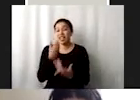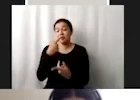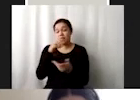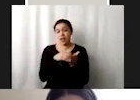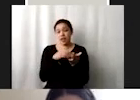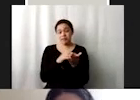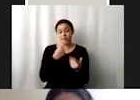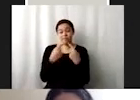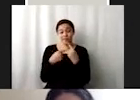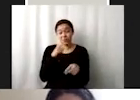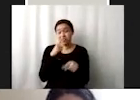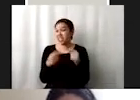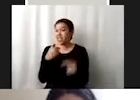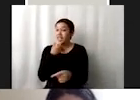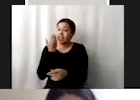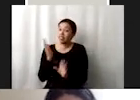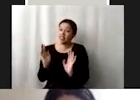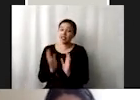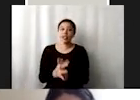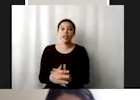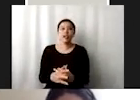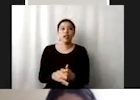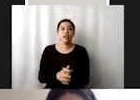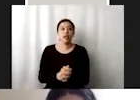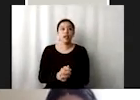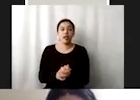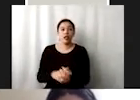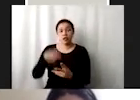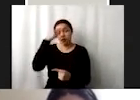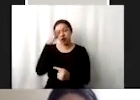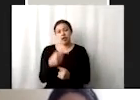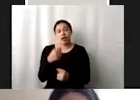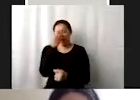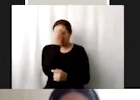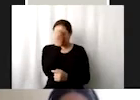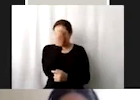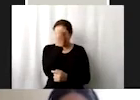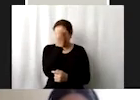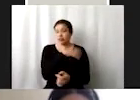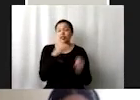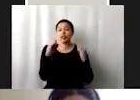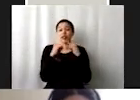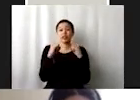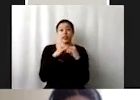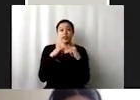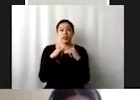porque pues habla de cuál está haciendo mucho el rol de las instituciones frente